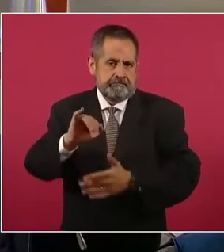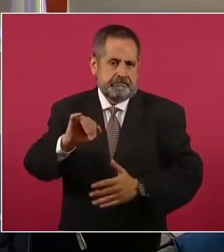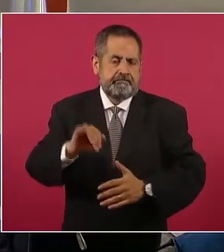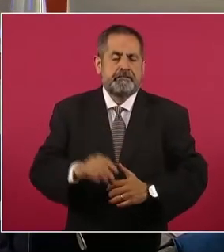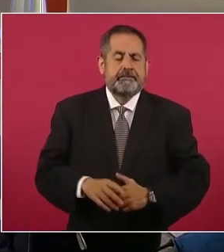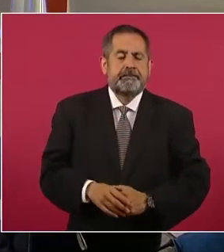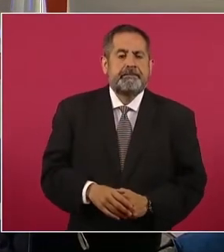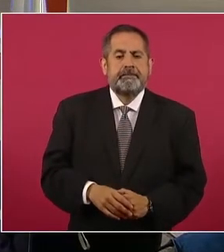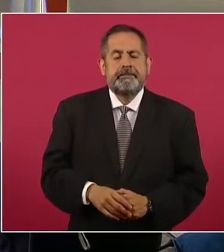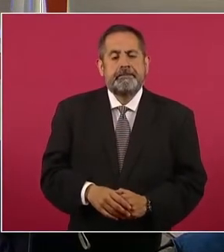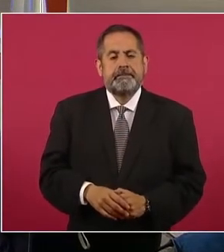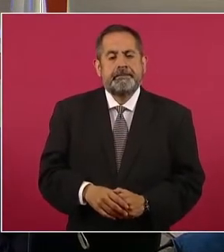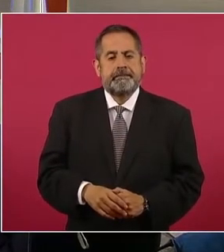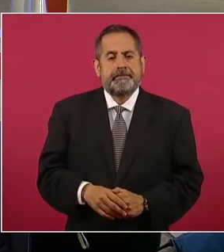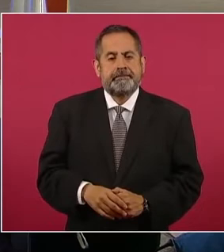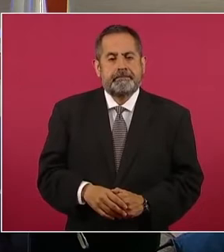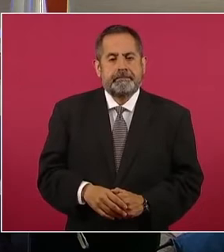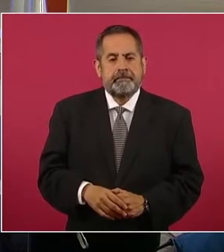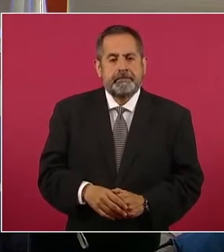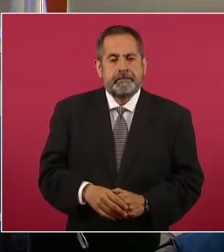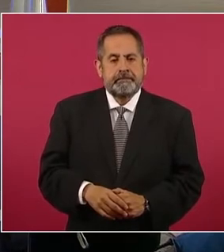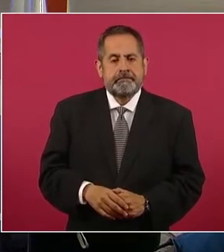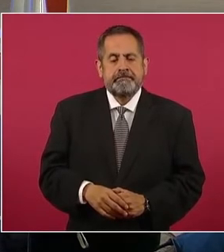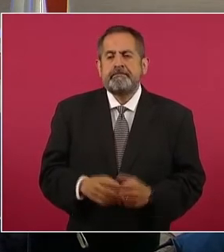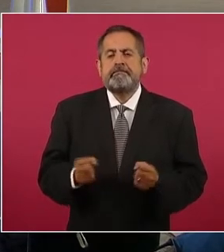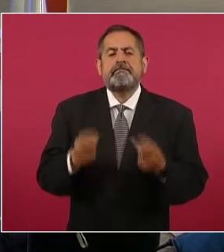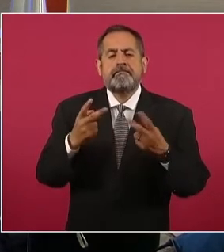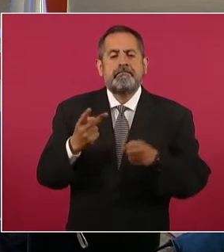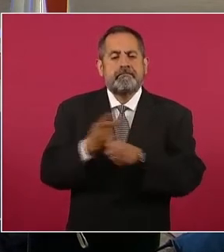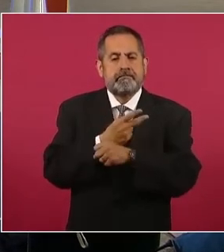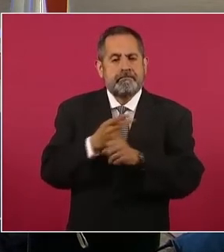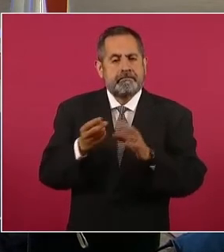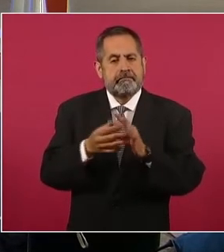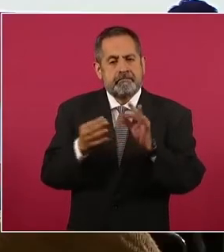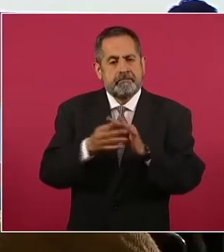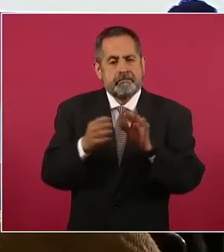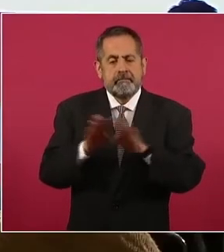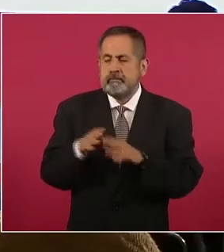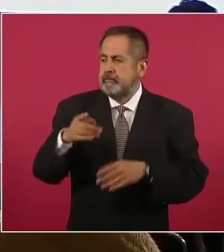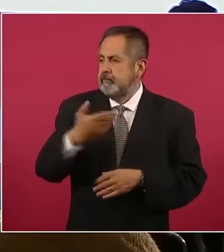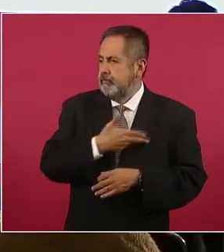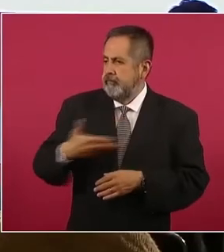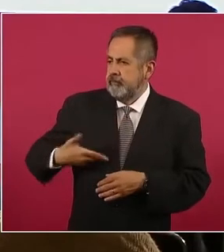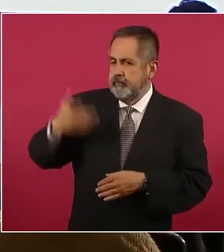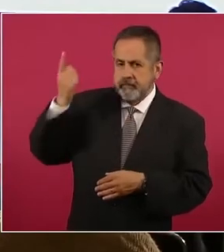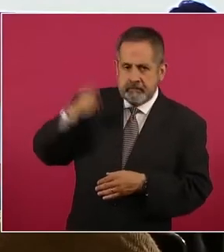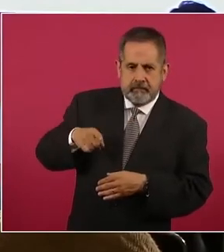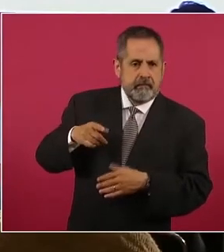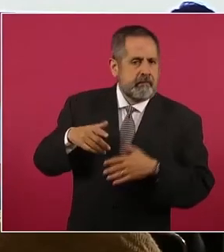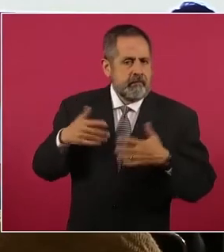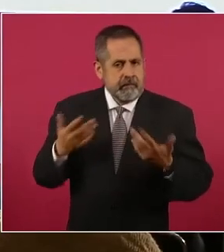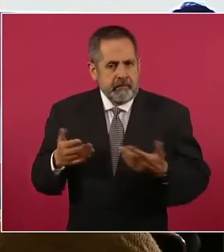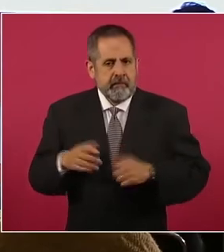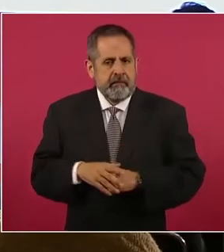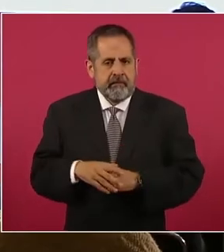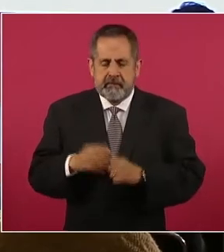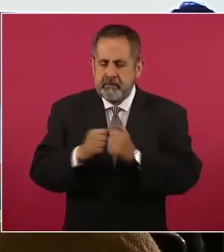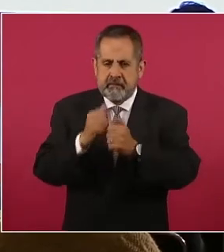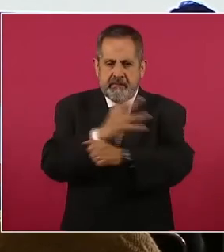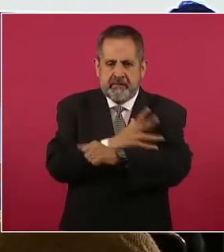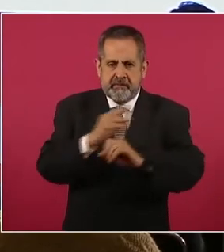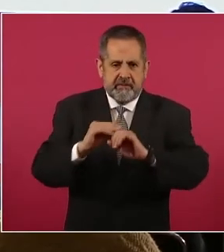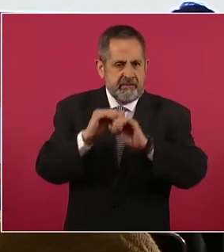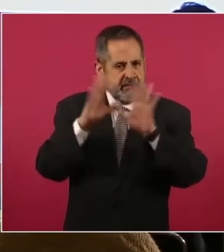Para dar cuenta de los eventos, como nos lo ha instruido el presidente, siempre con transparencia